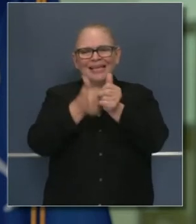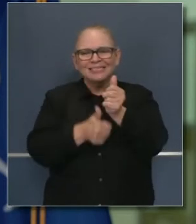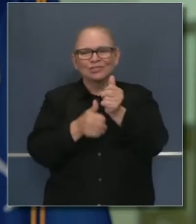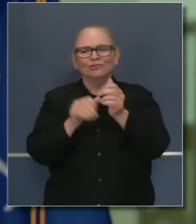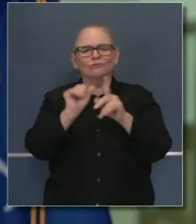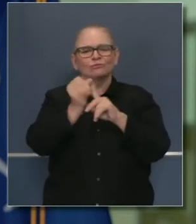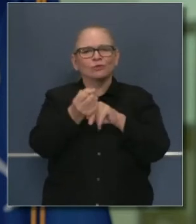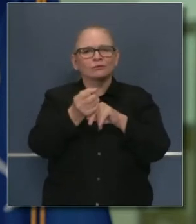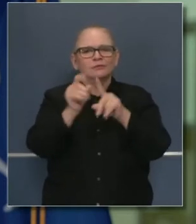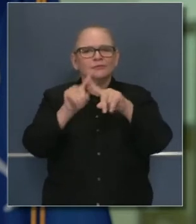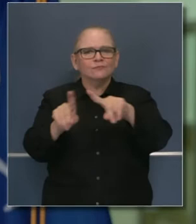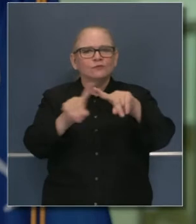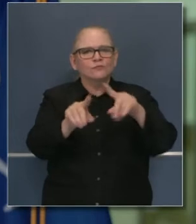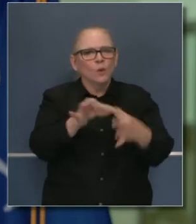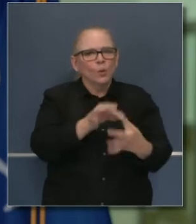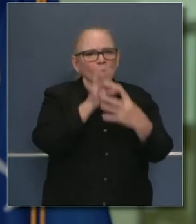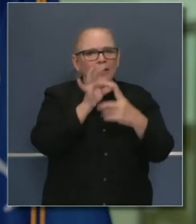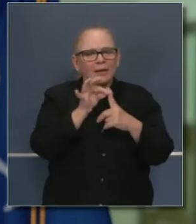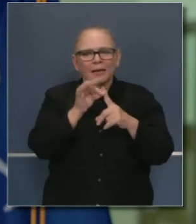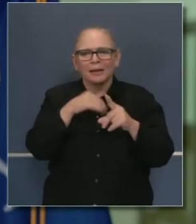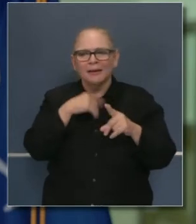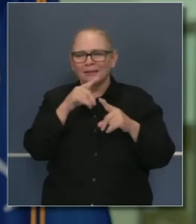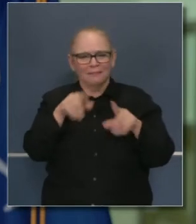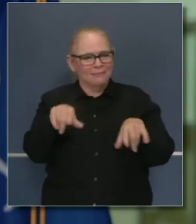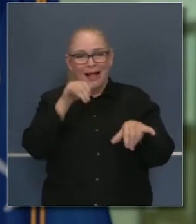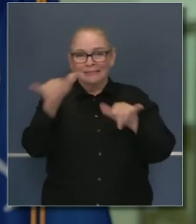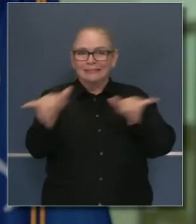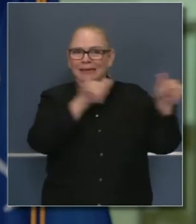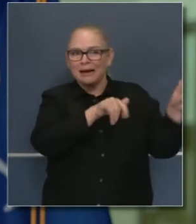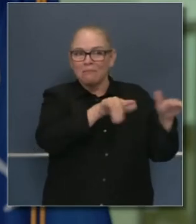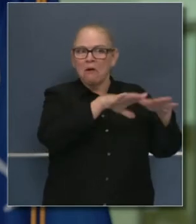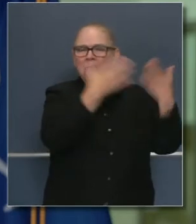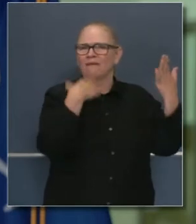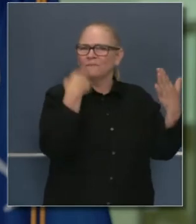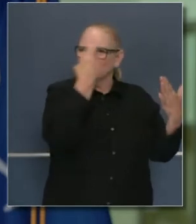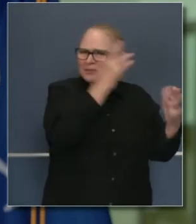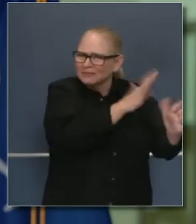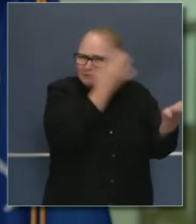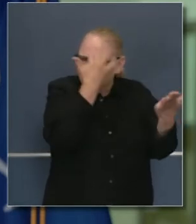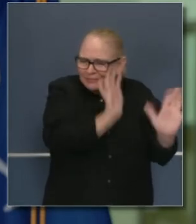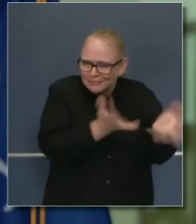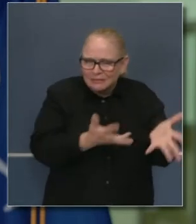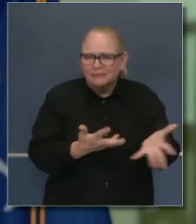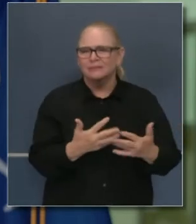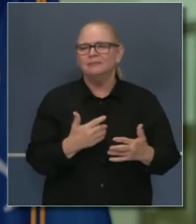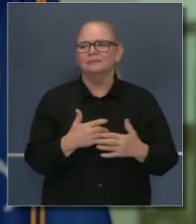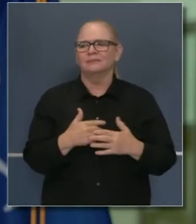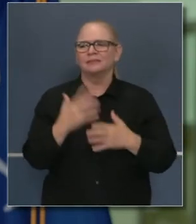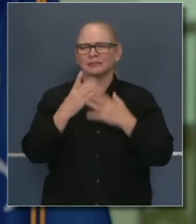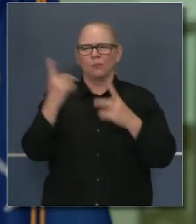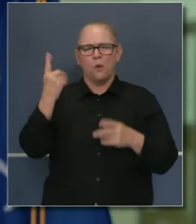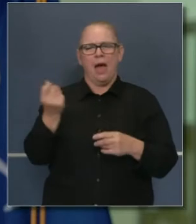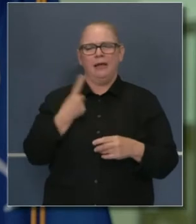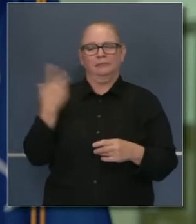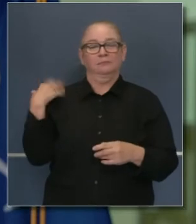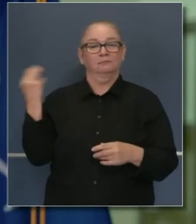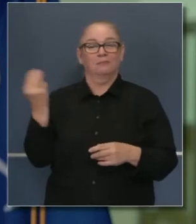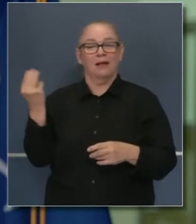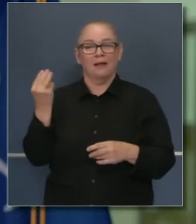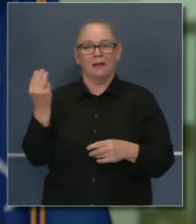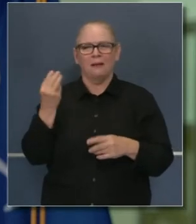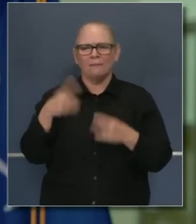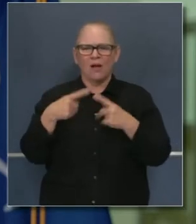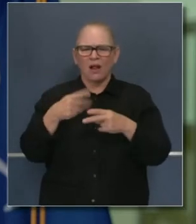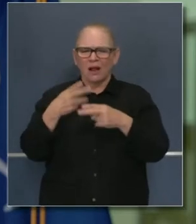especial. En los últimos días, el lunes, hubo una pregunta acerca de una escuela en Fresno, California.